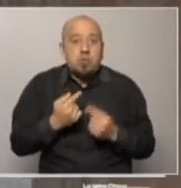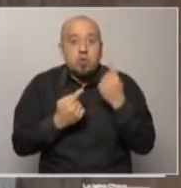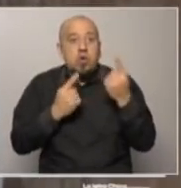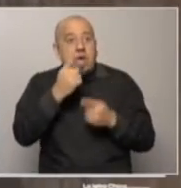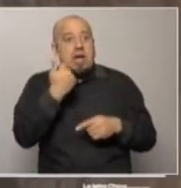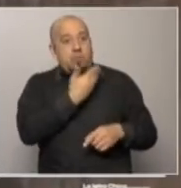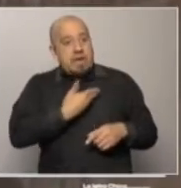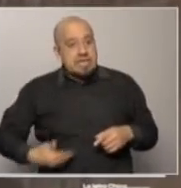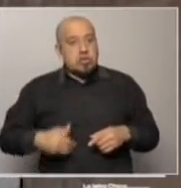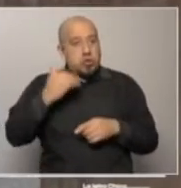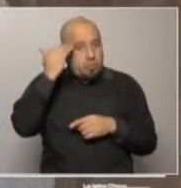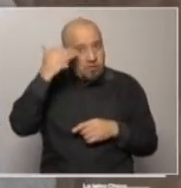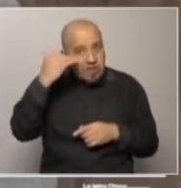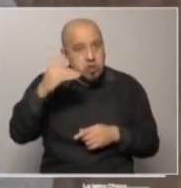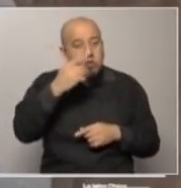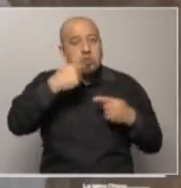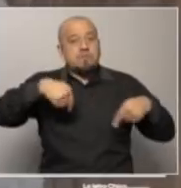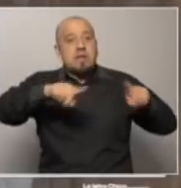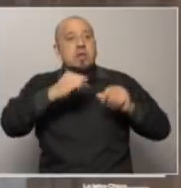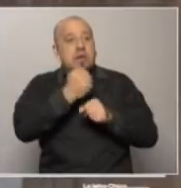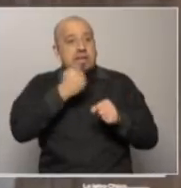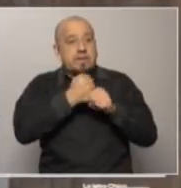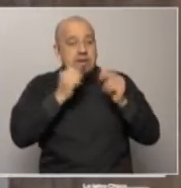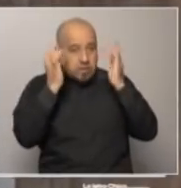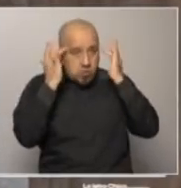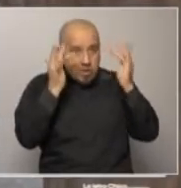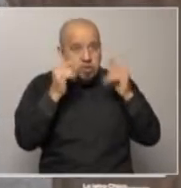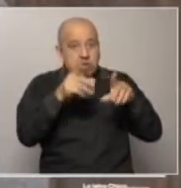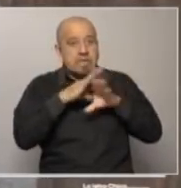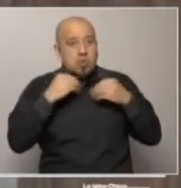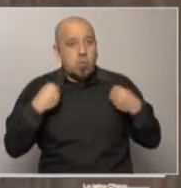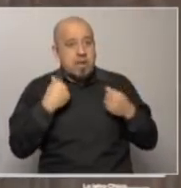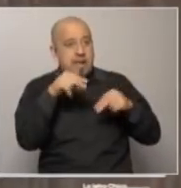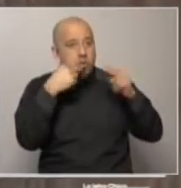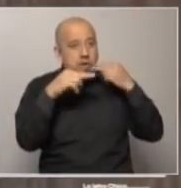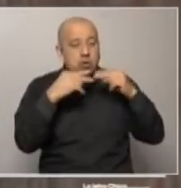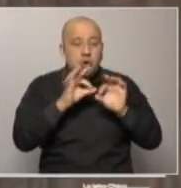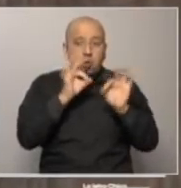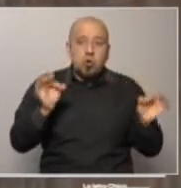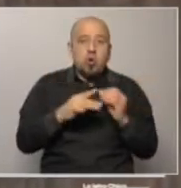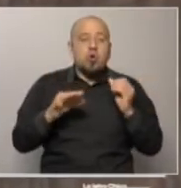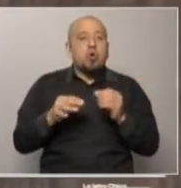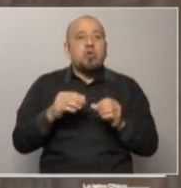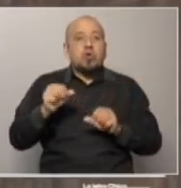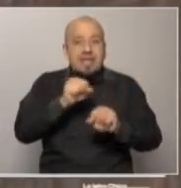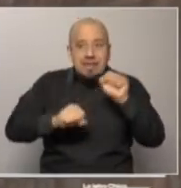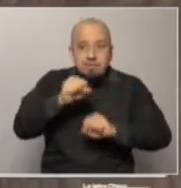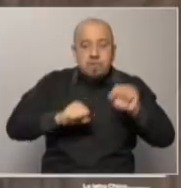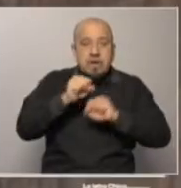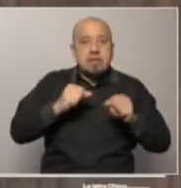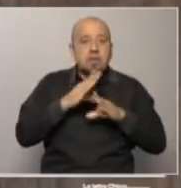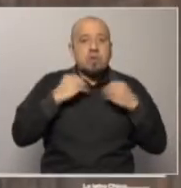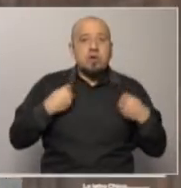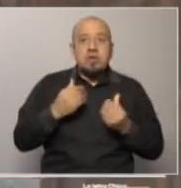maestras, a los profesores, a las funcionarias, auxiliares de escuelas de comedores o de limpieza, es primaria, es secundaria,